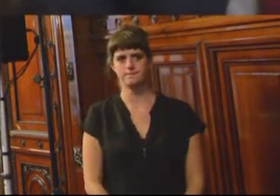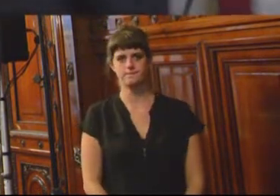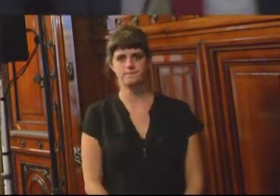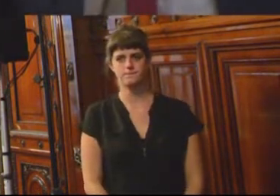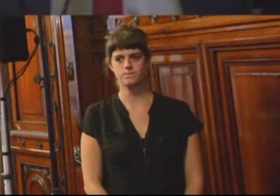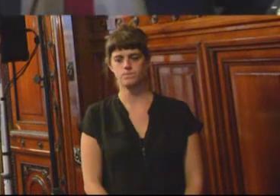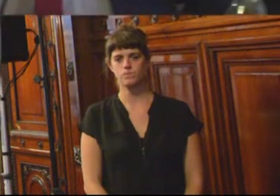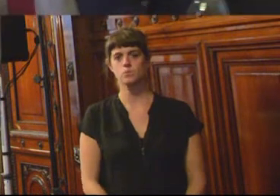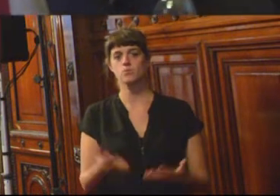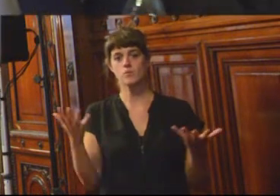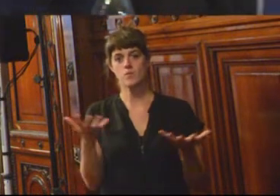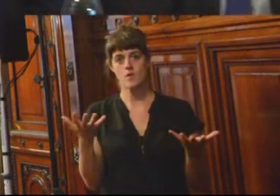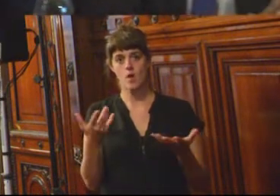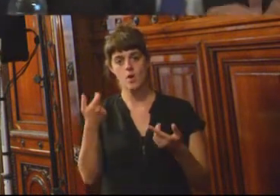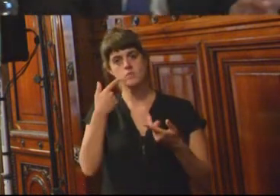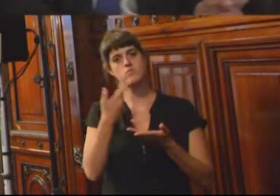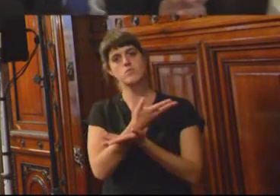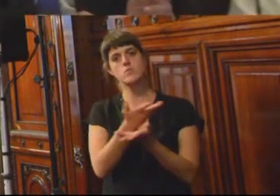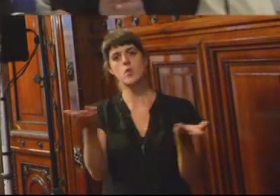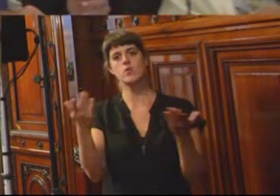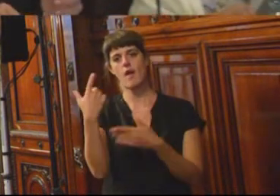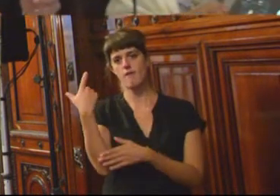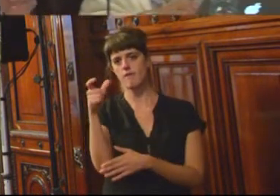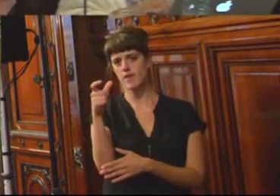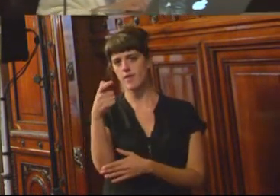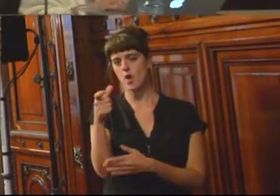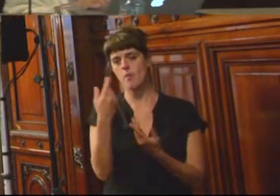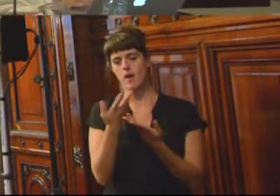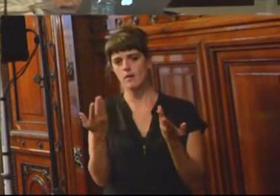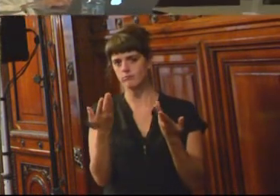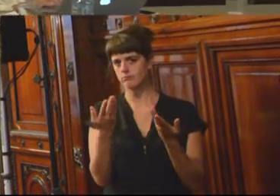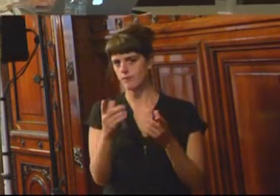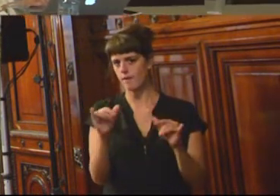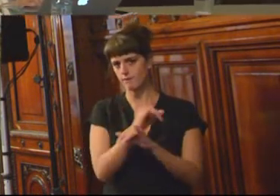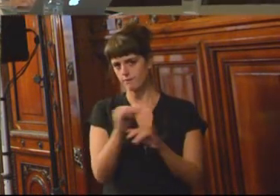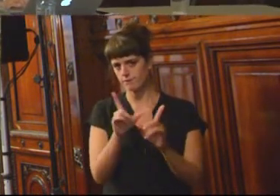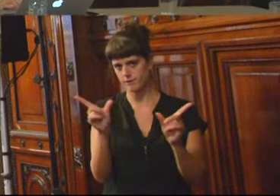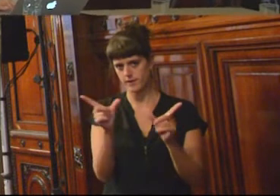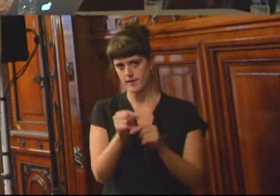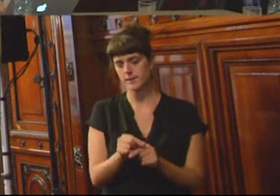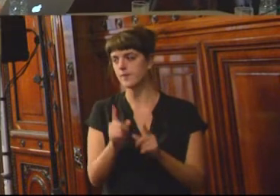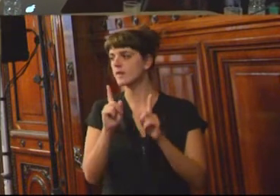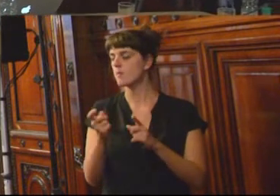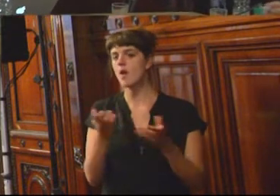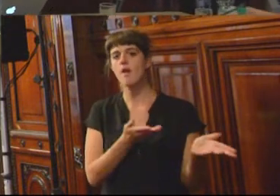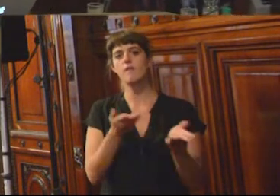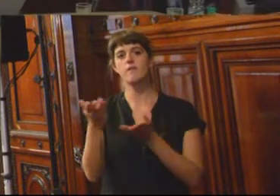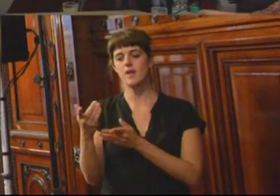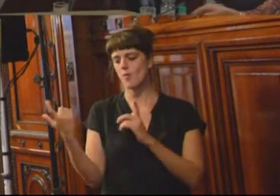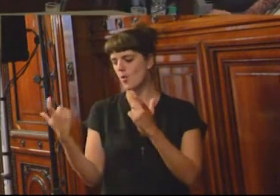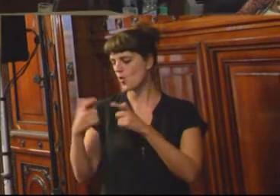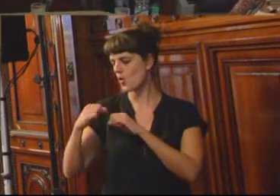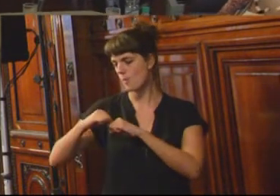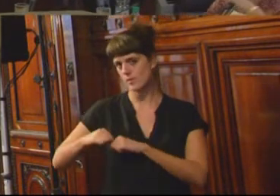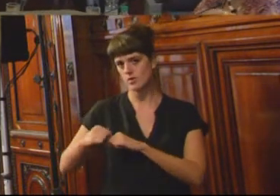A continuación vamos a pasar a un video del doctor Coriolano con el cierre final y el petitorio. E invitando también a los comisionados a visitar